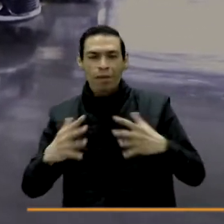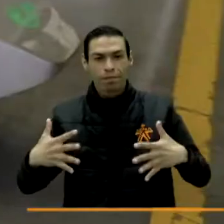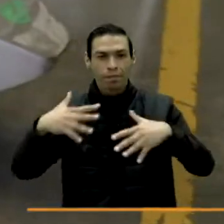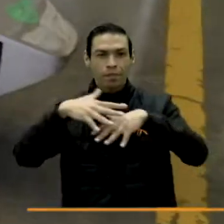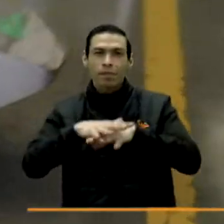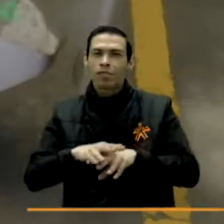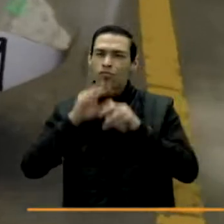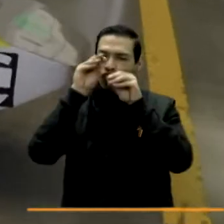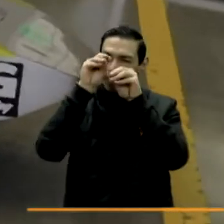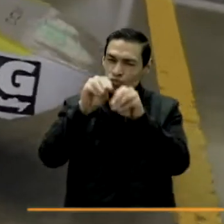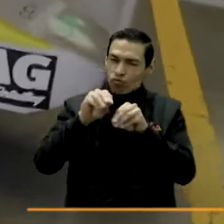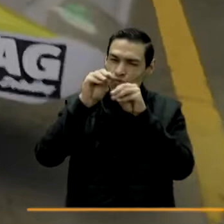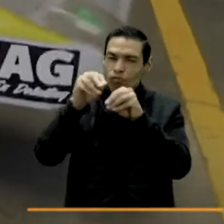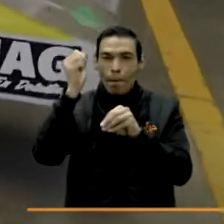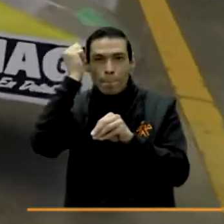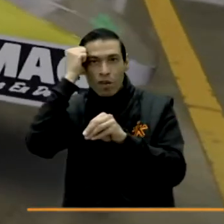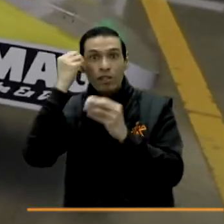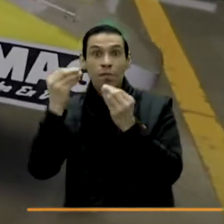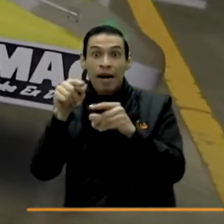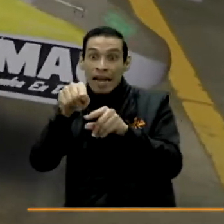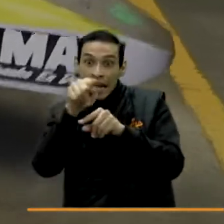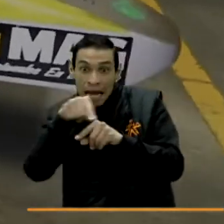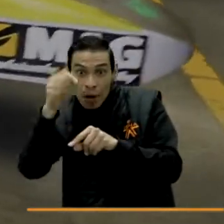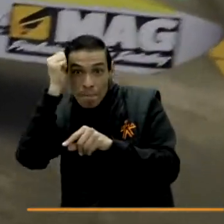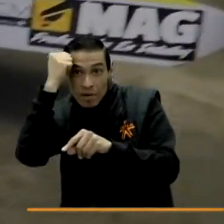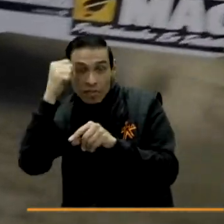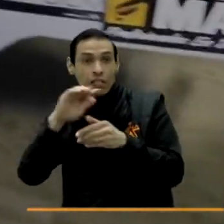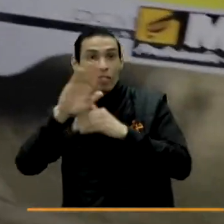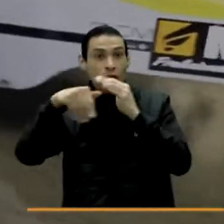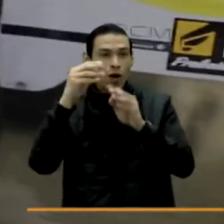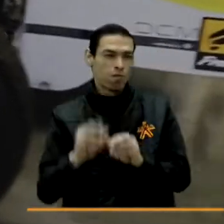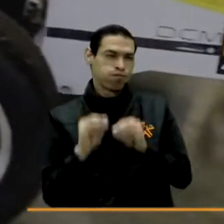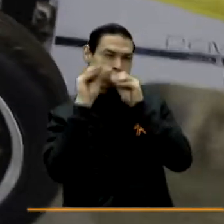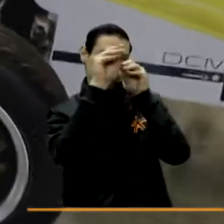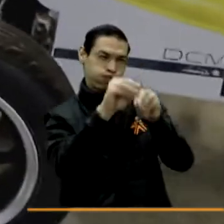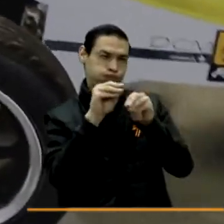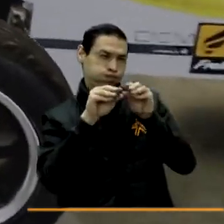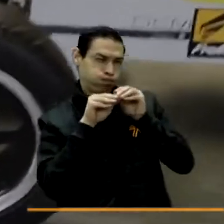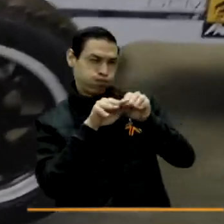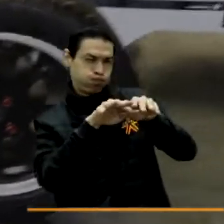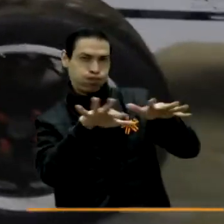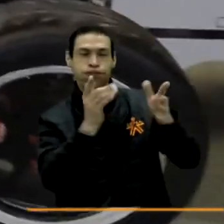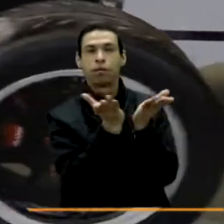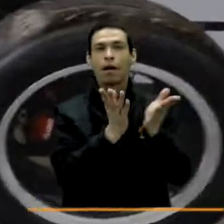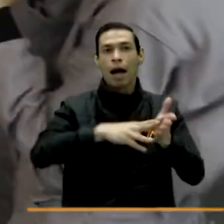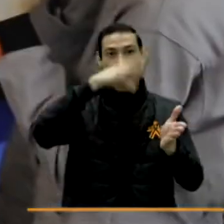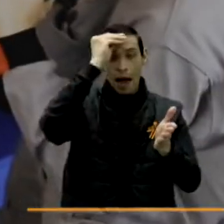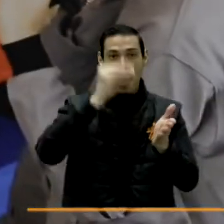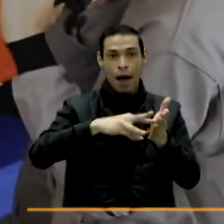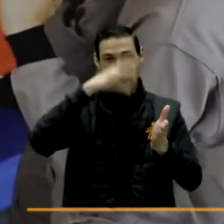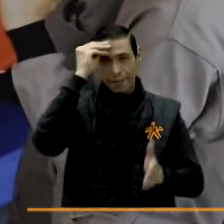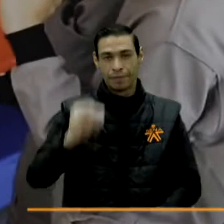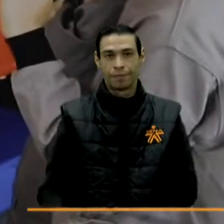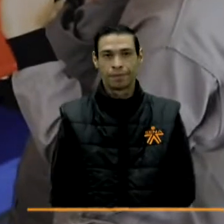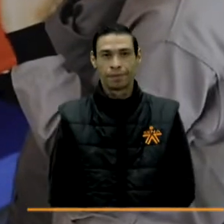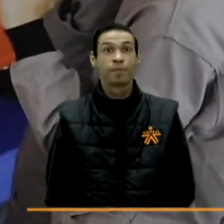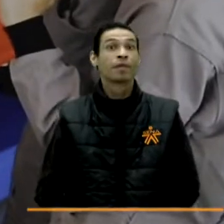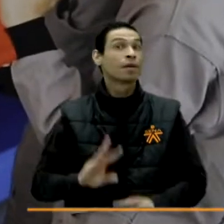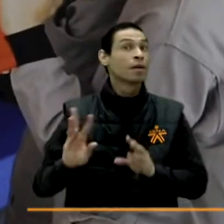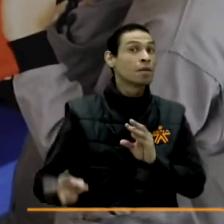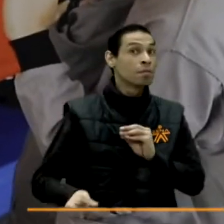automotor para que se conviertan en multiplicadores de esta formación hacia los aprendices, que son nuestra razón de ser.